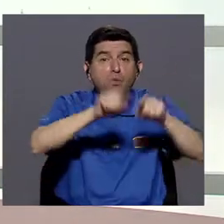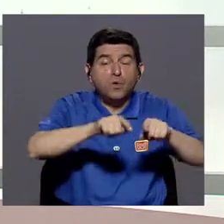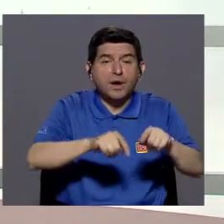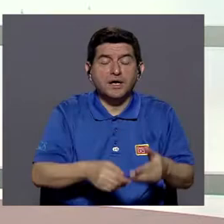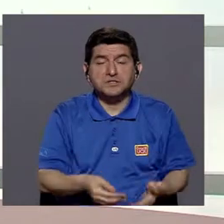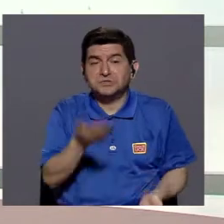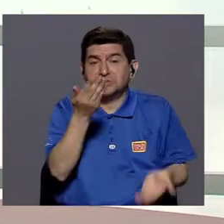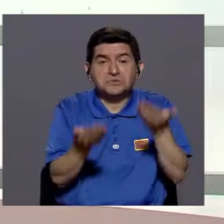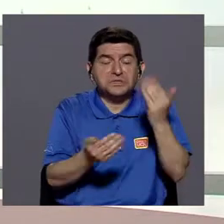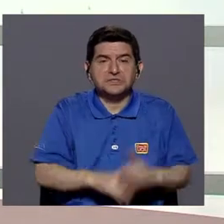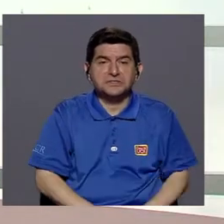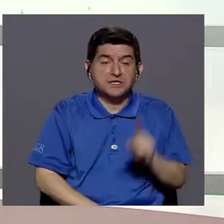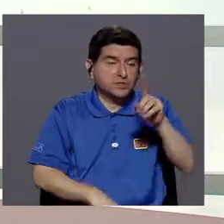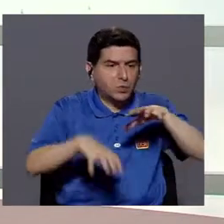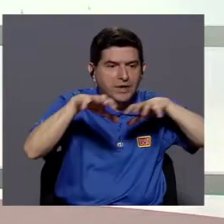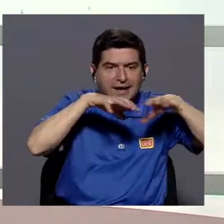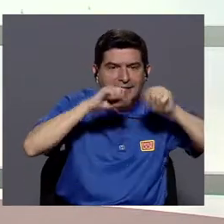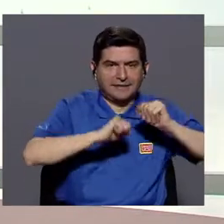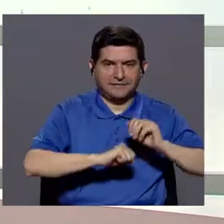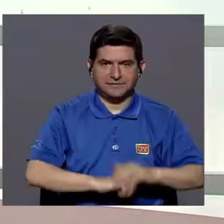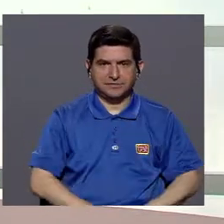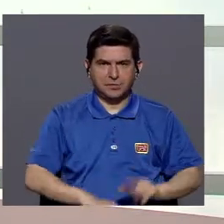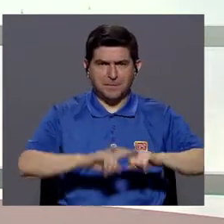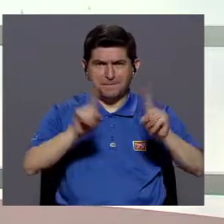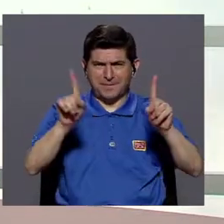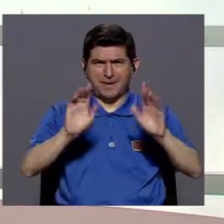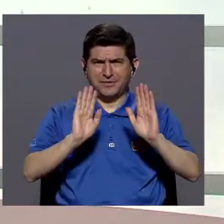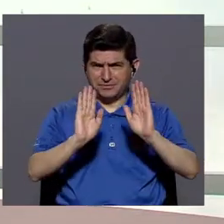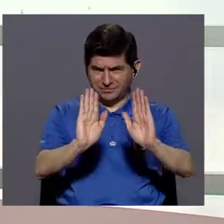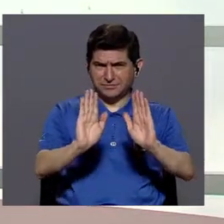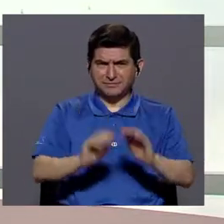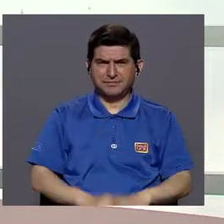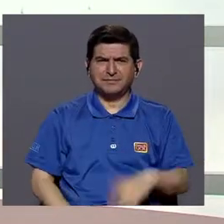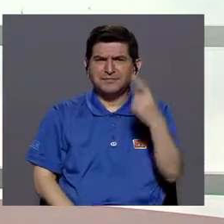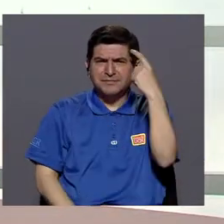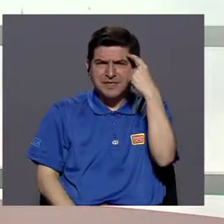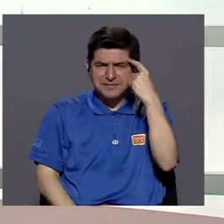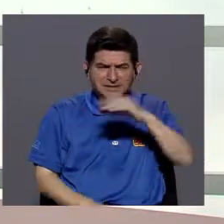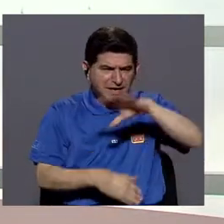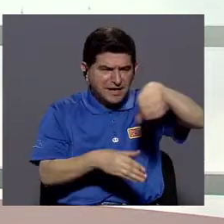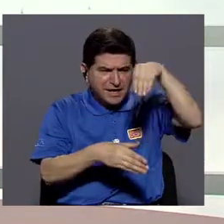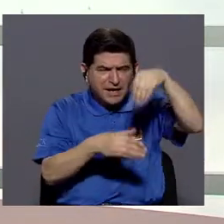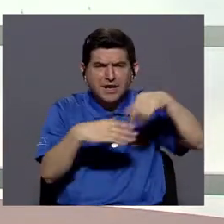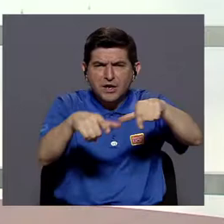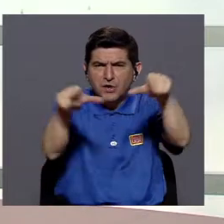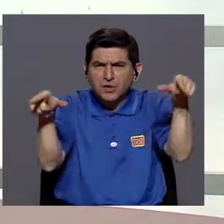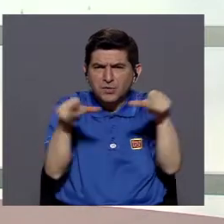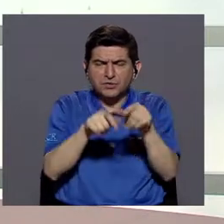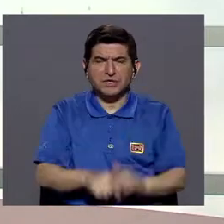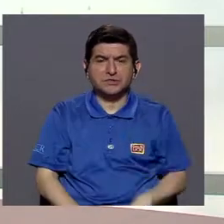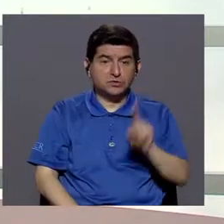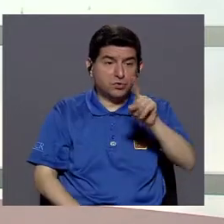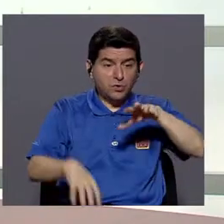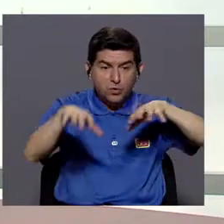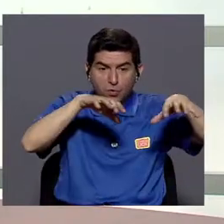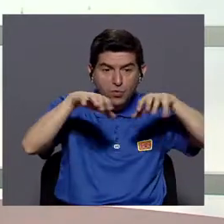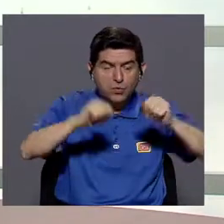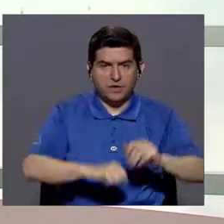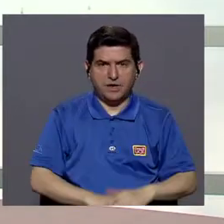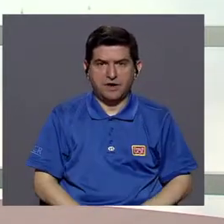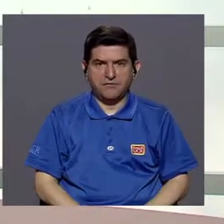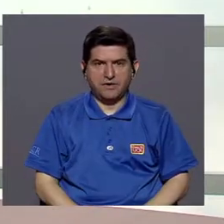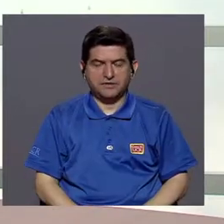X de una reacción, pero vamos a ver, veámoslo a nivel de contexto local, una reacción X de